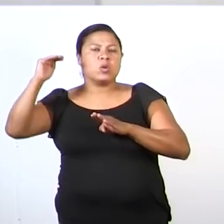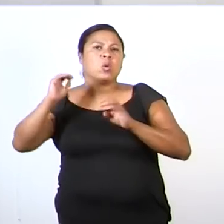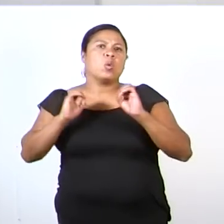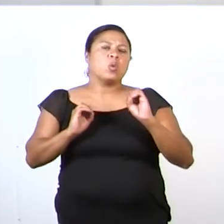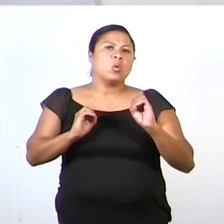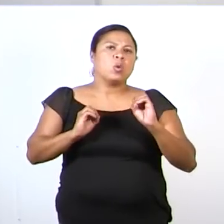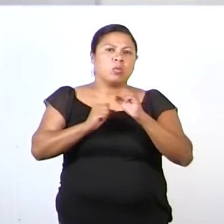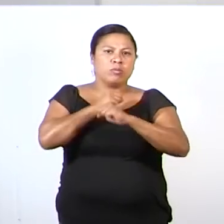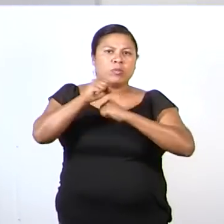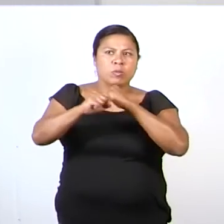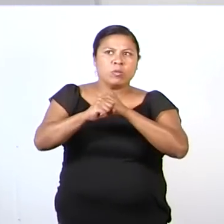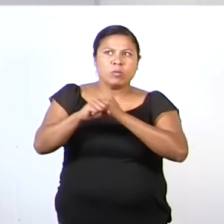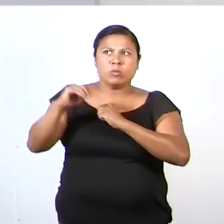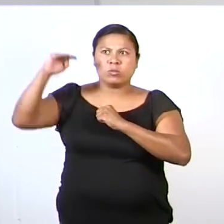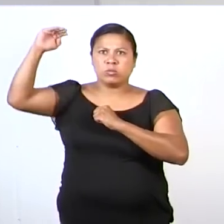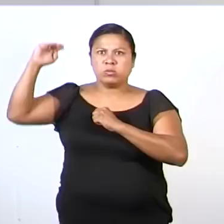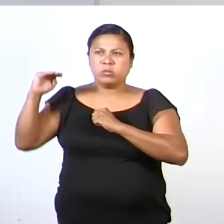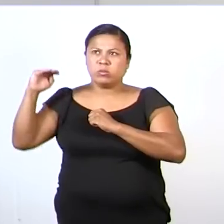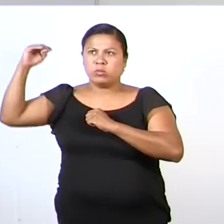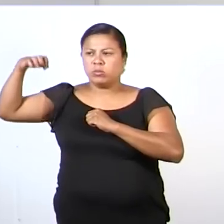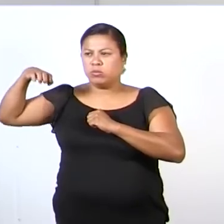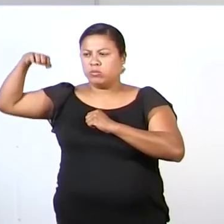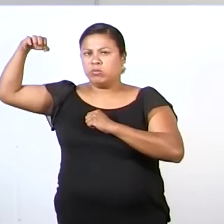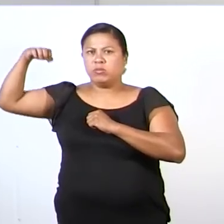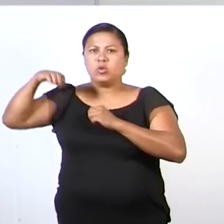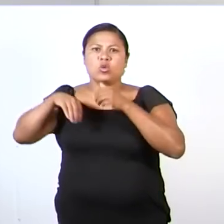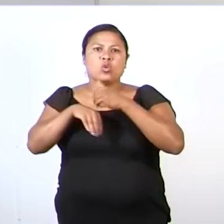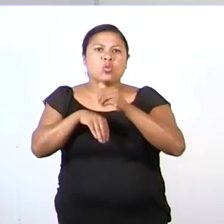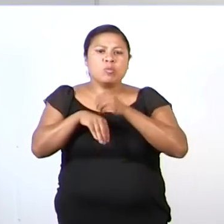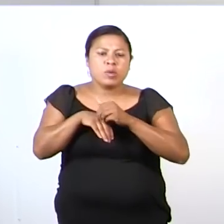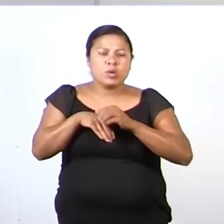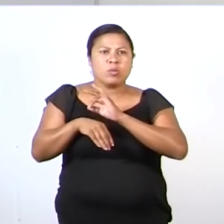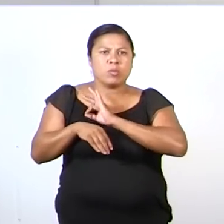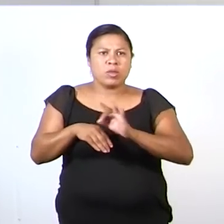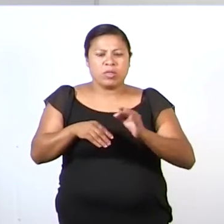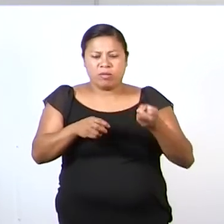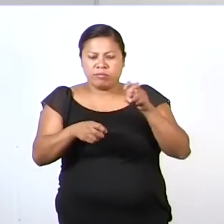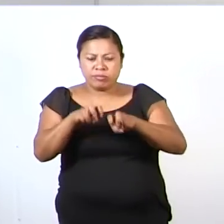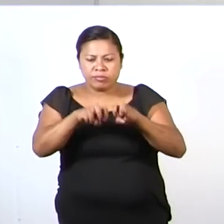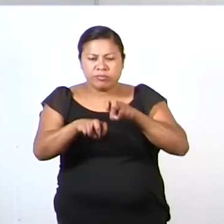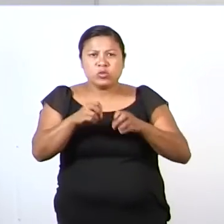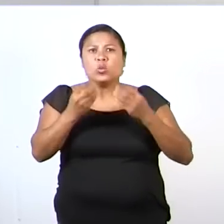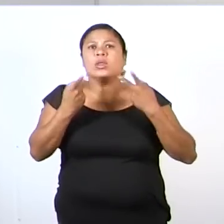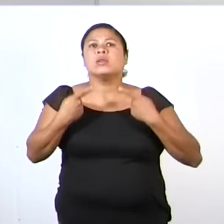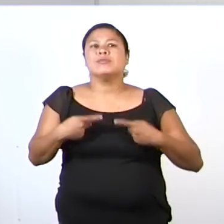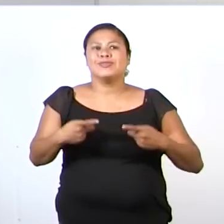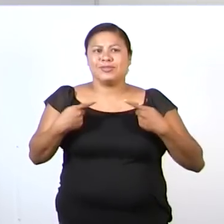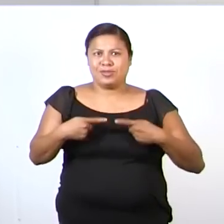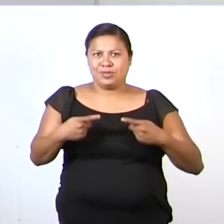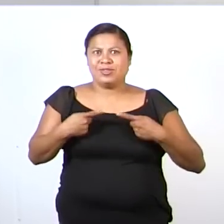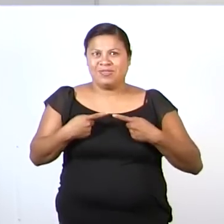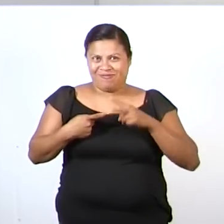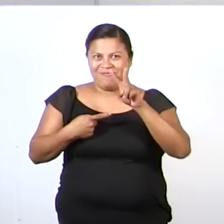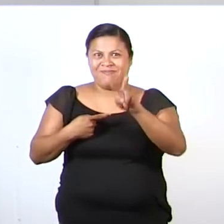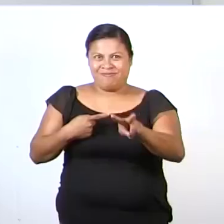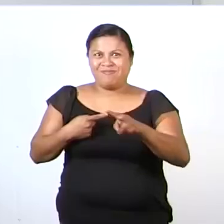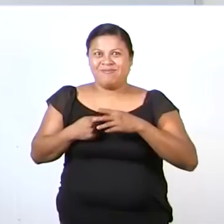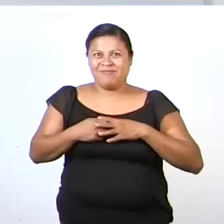ubican por edad, los ubican por número de pasajeros que pueden entrar en la lancha. ¿Verdad?